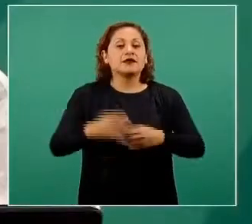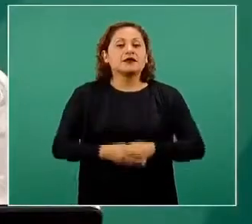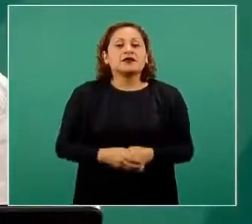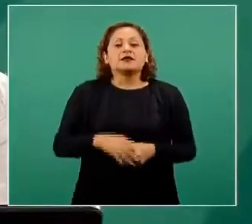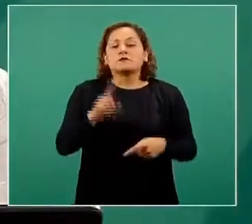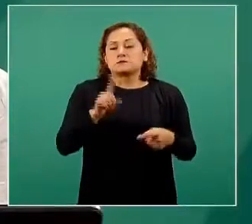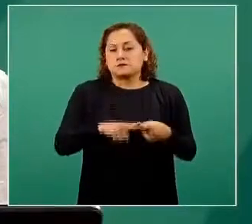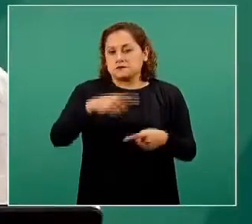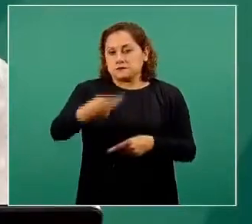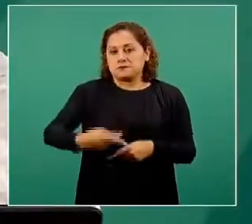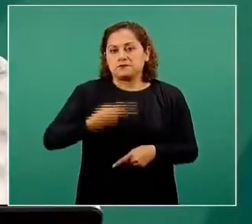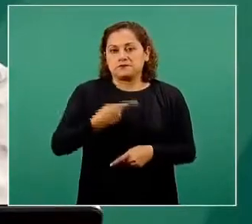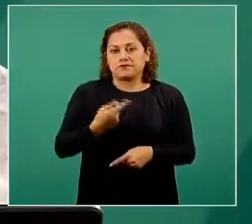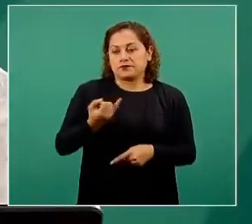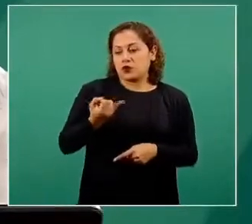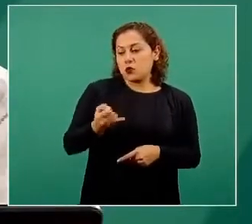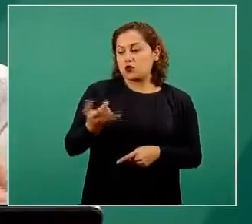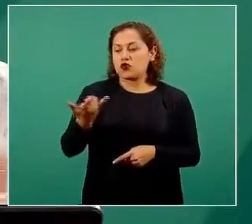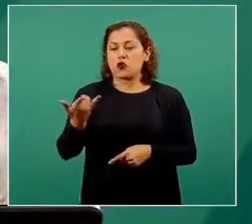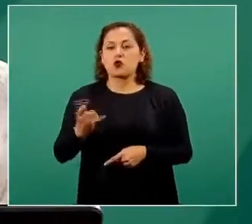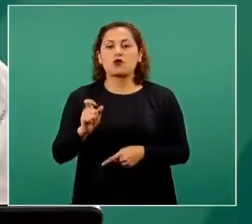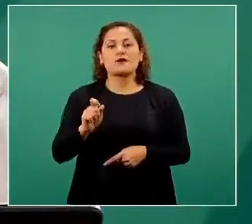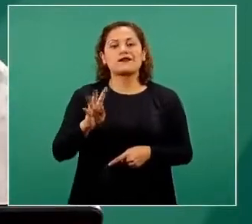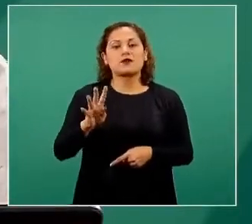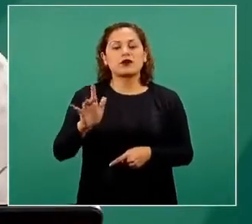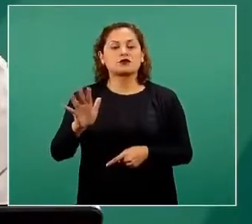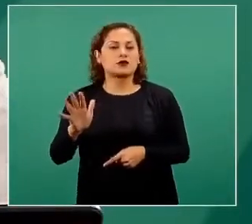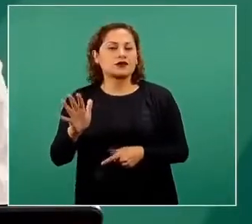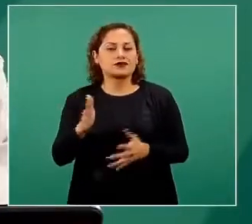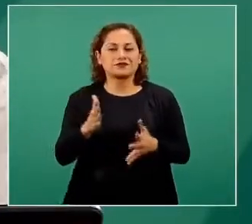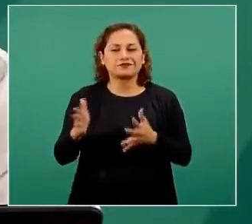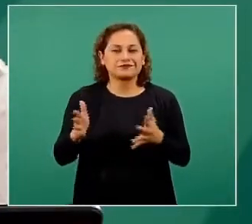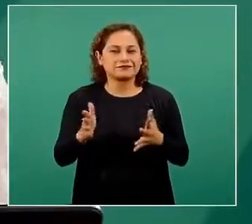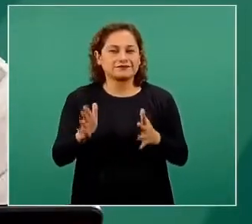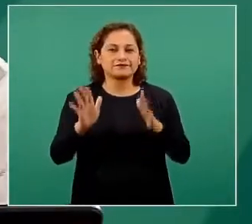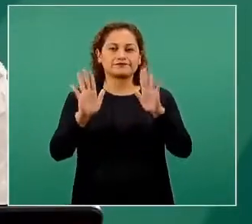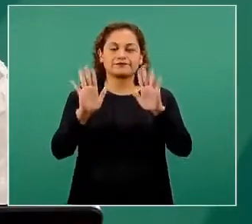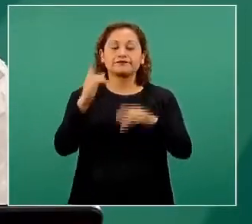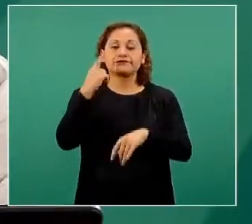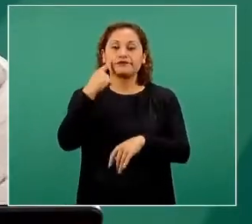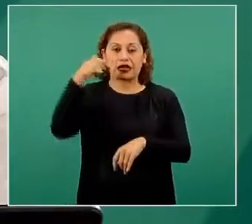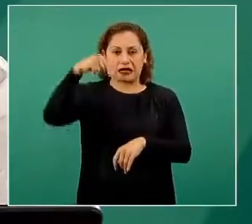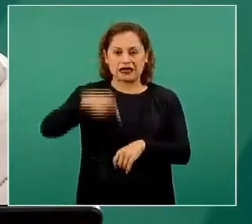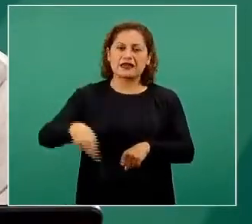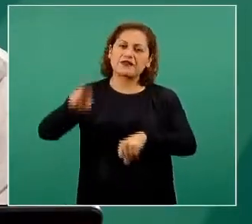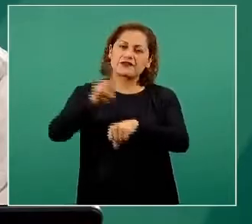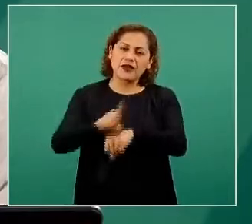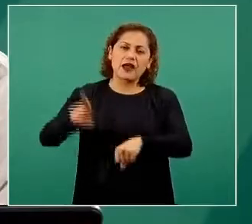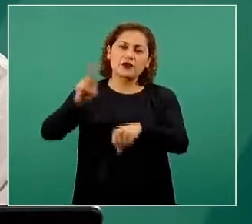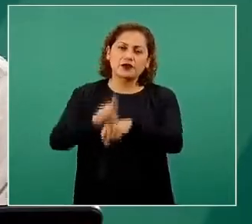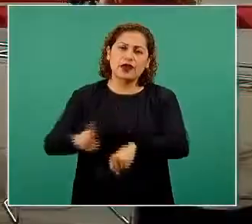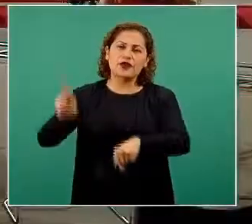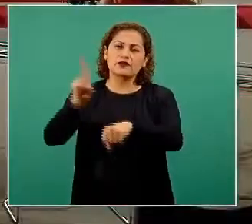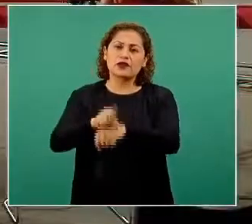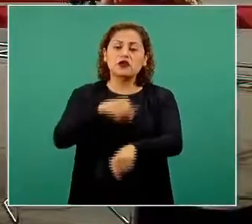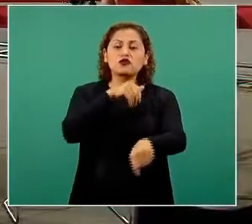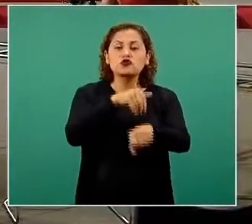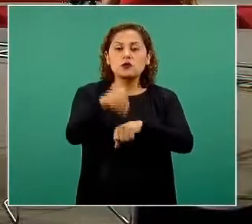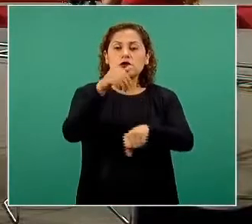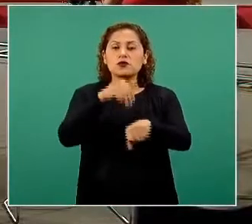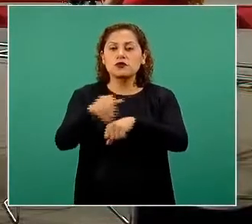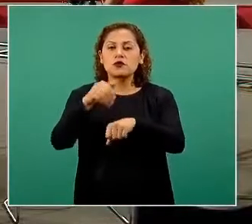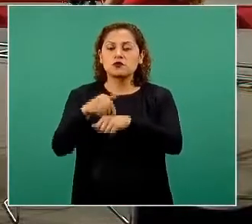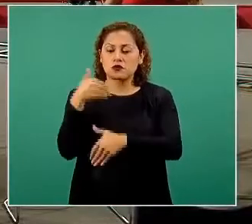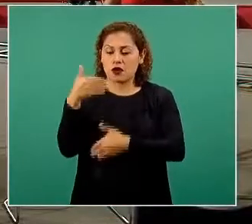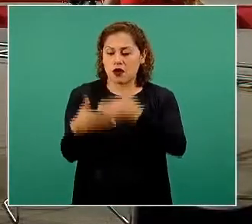si va a ser en julio en junio van a ser 24 van a ser 50 aquí todos los días damos cifras y todos los días damos el